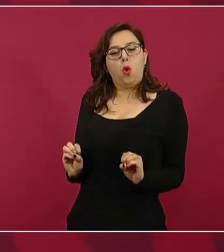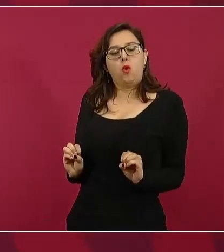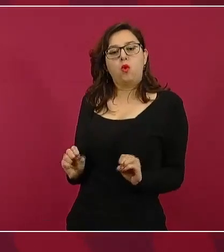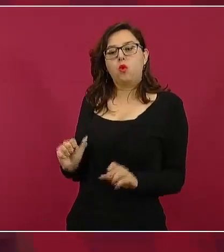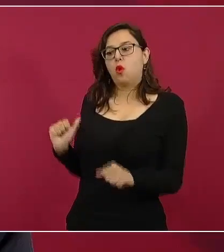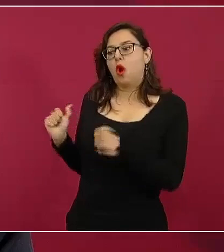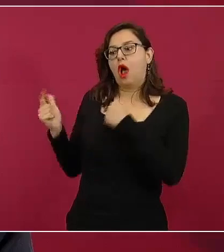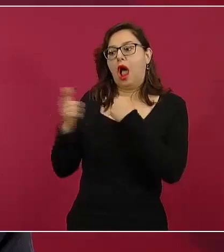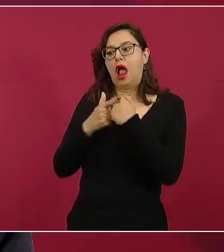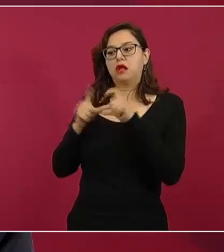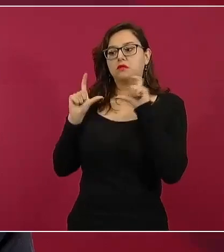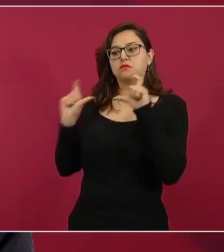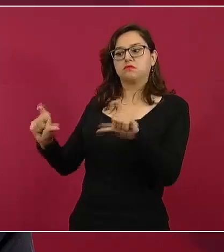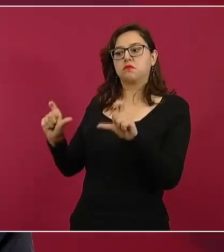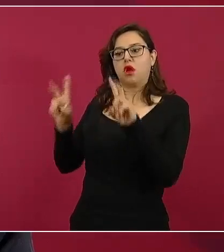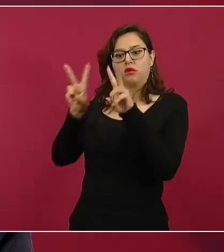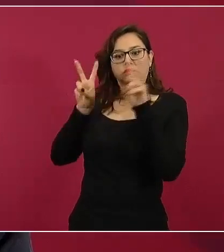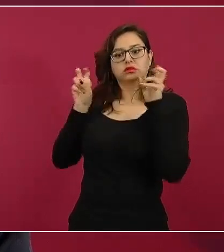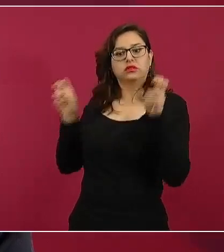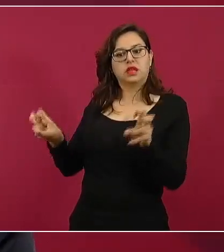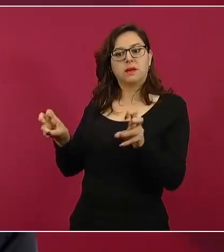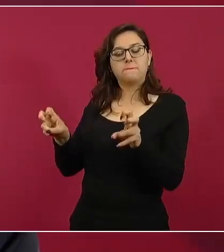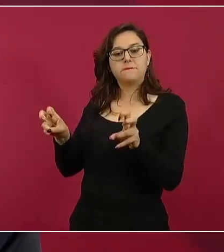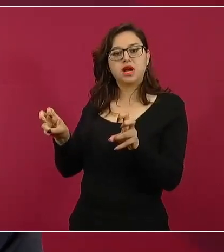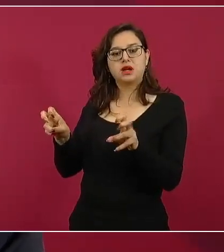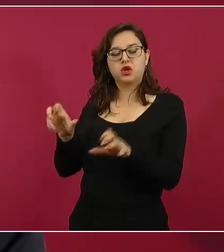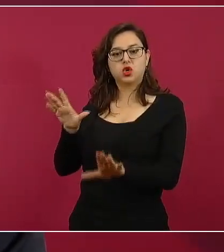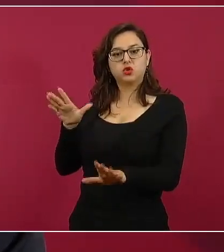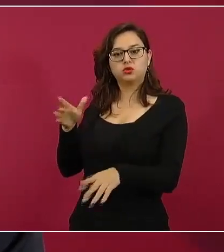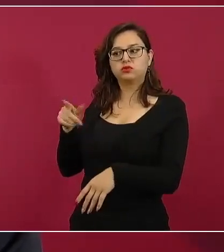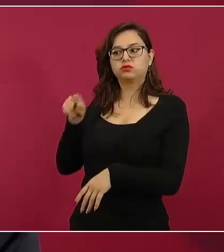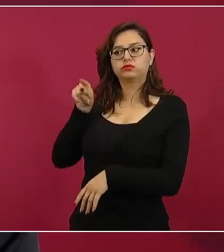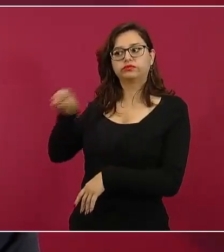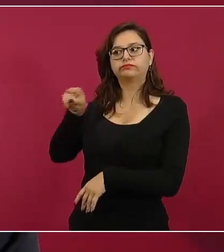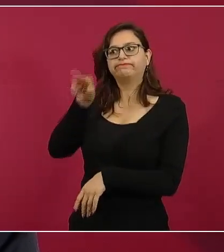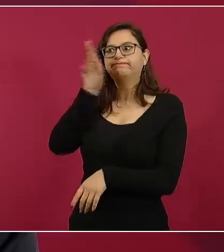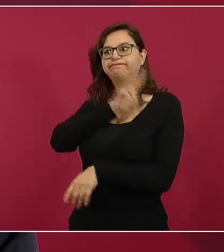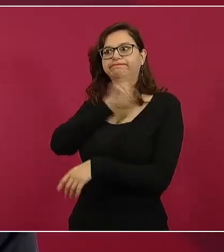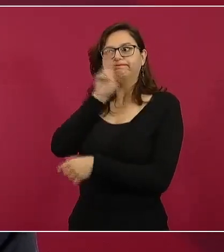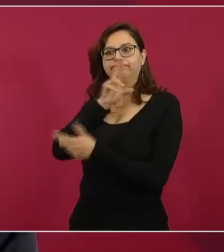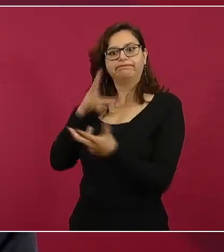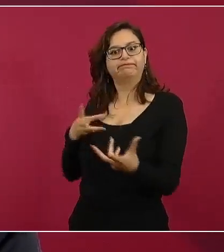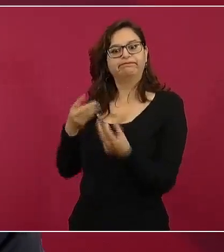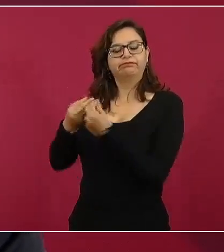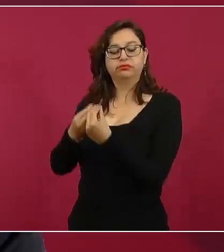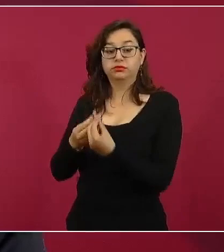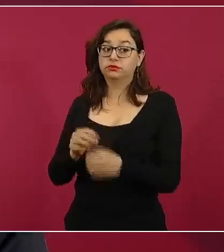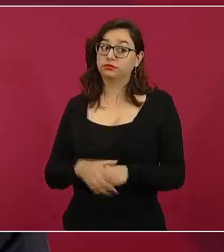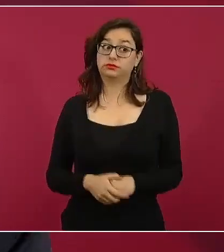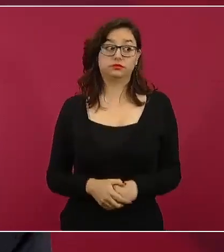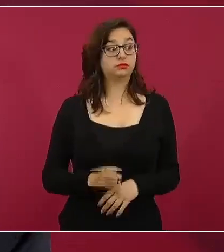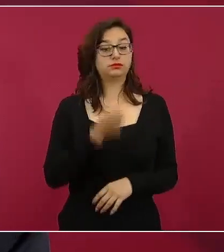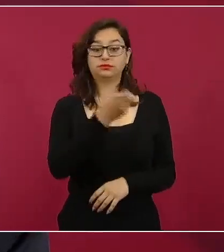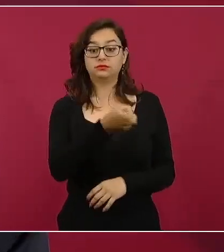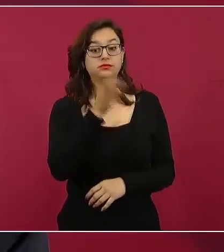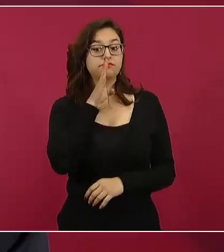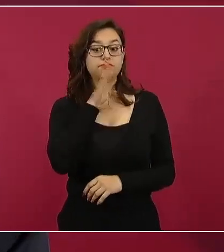una leyenda. En su cuenta, eso es censura,